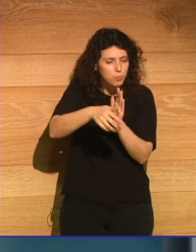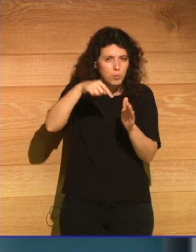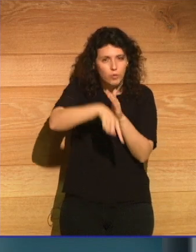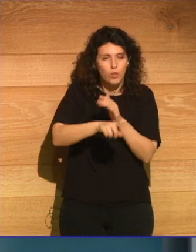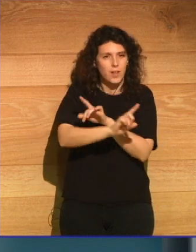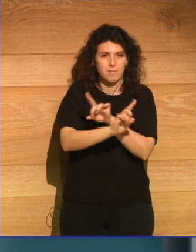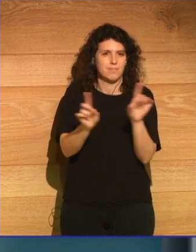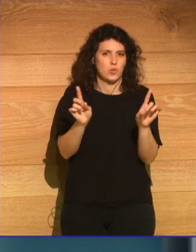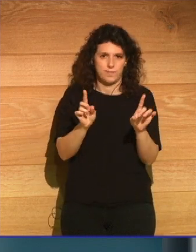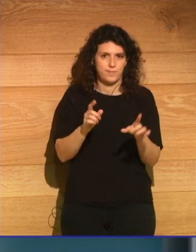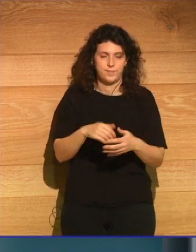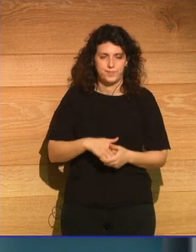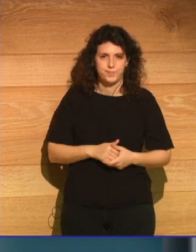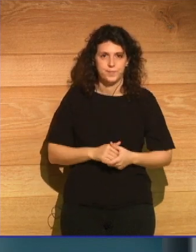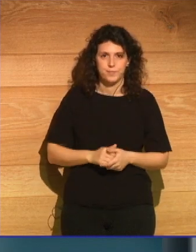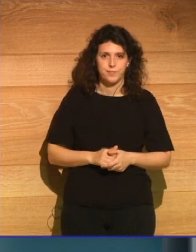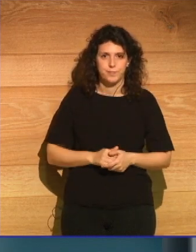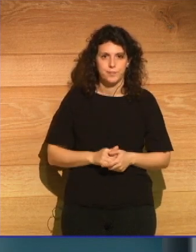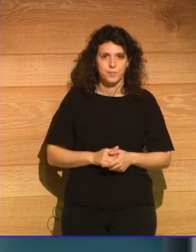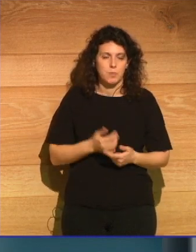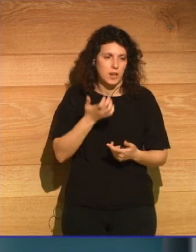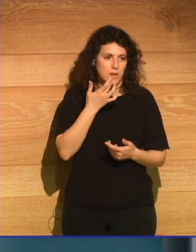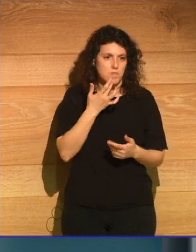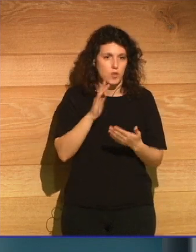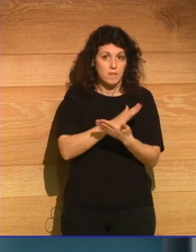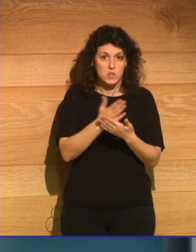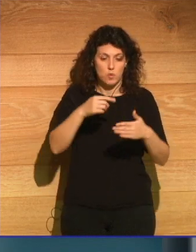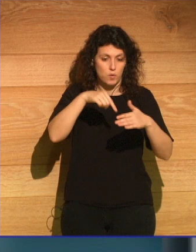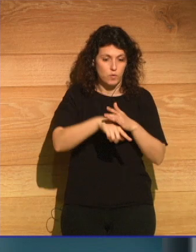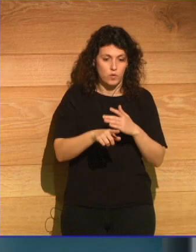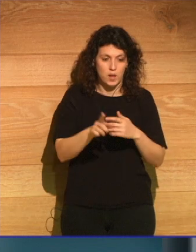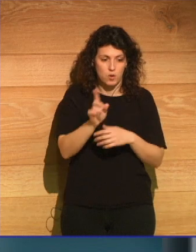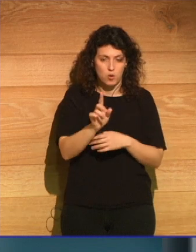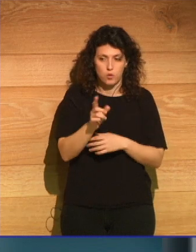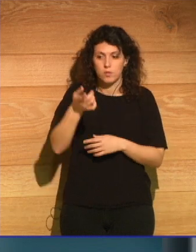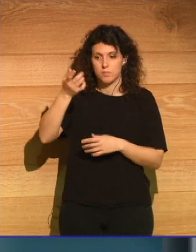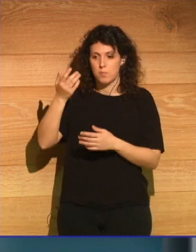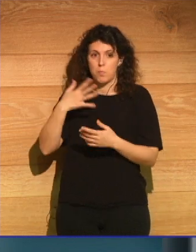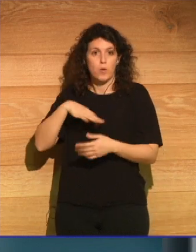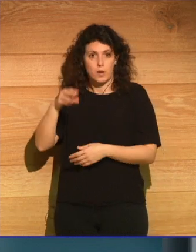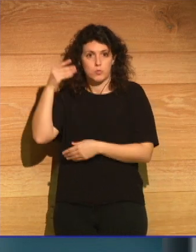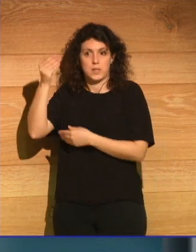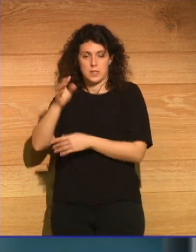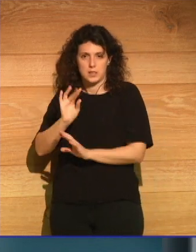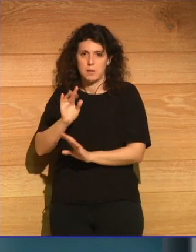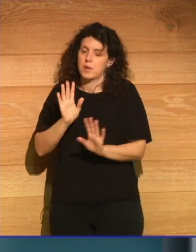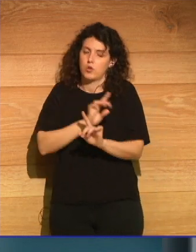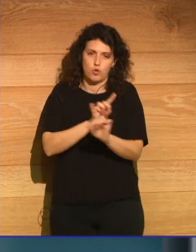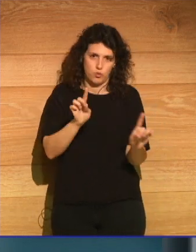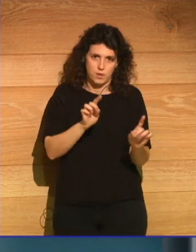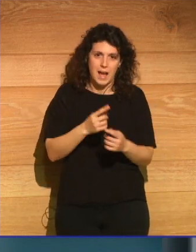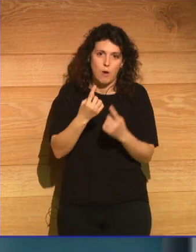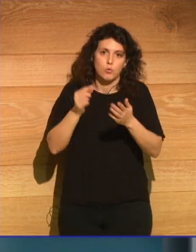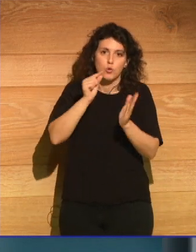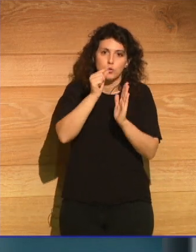podríamos haber pensado. Hay muchos puntos en los que